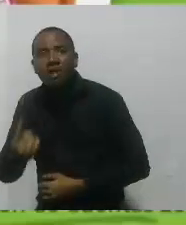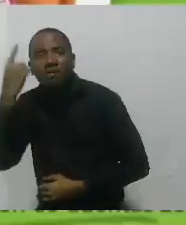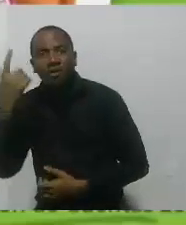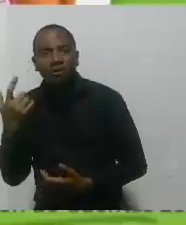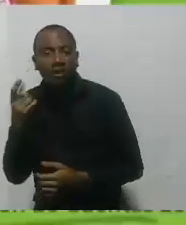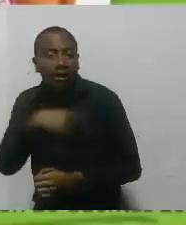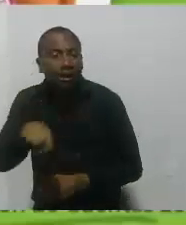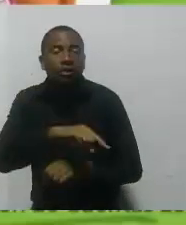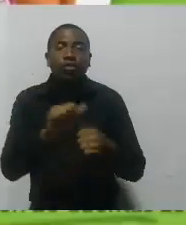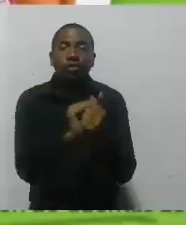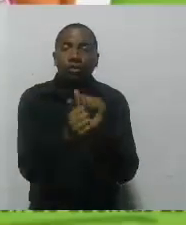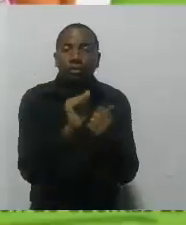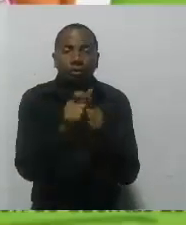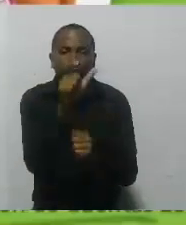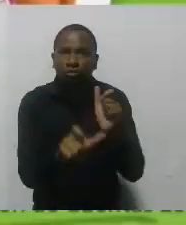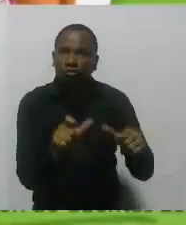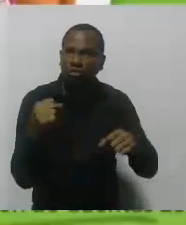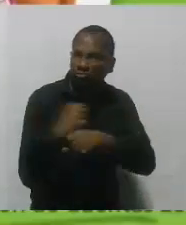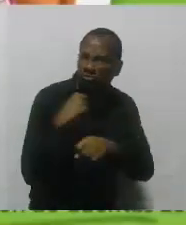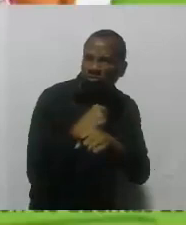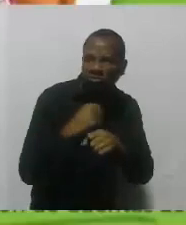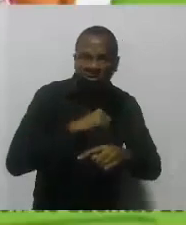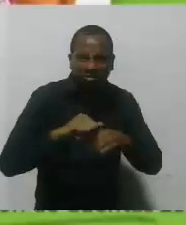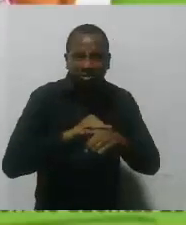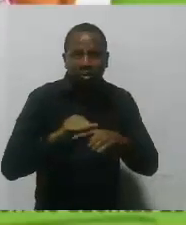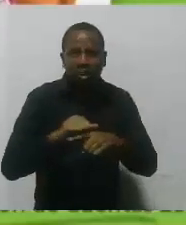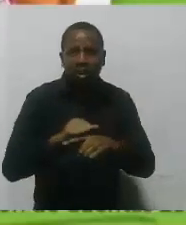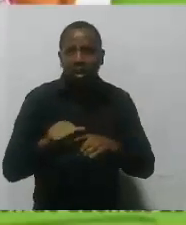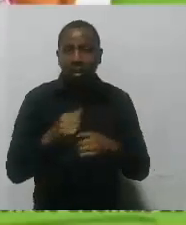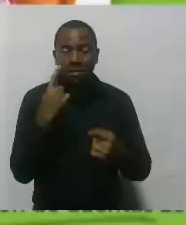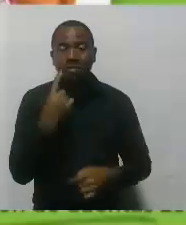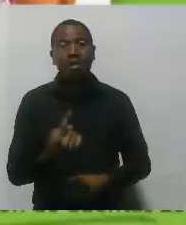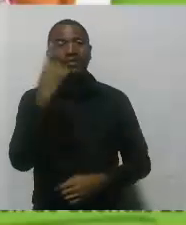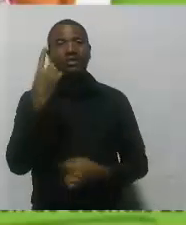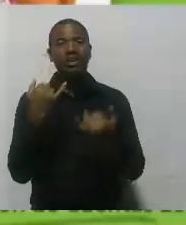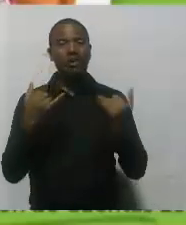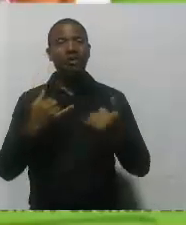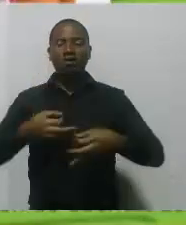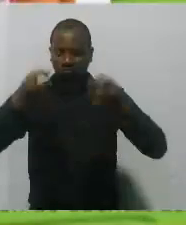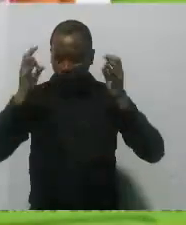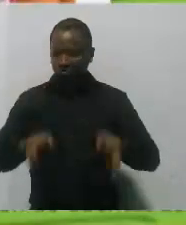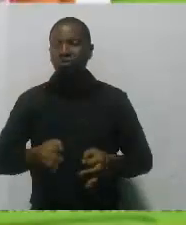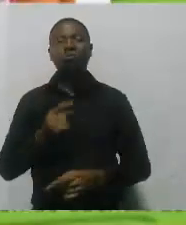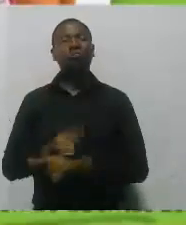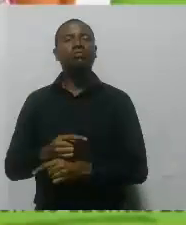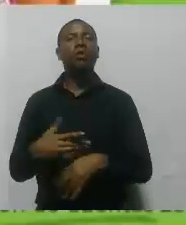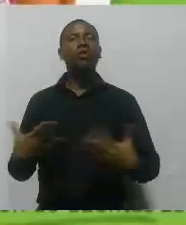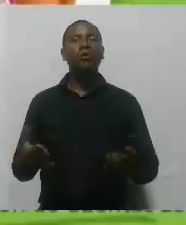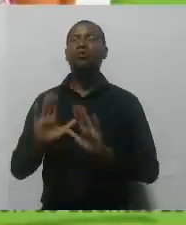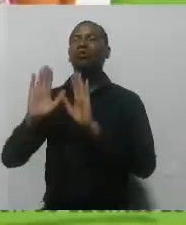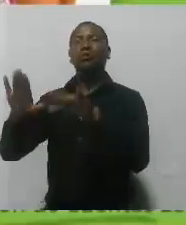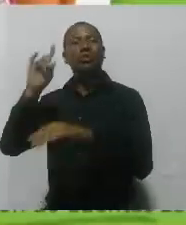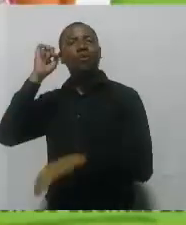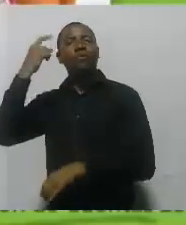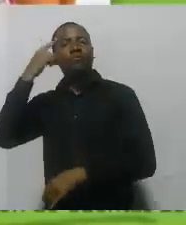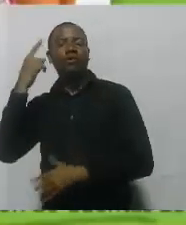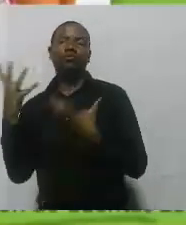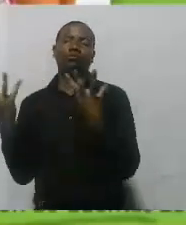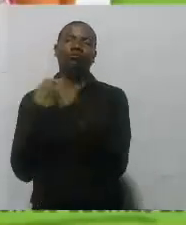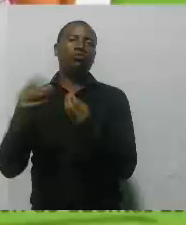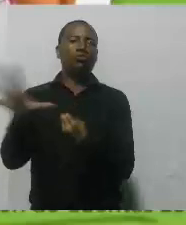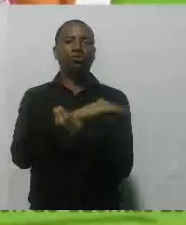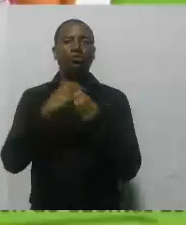apoyados y ha sido posible en el gobierno de Salvemos Juntos a Cartagena a través de invitaciones y